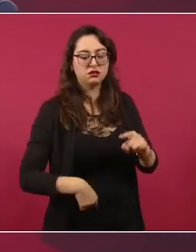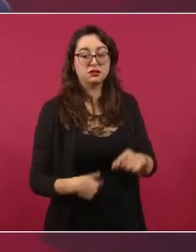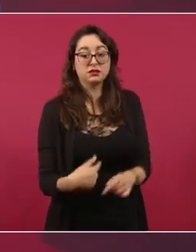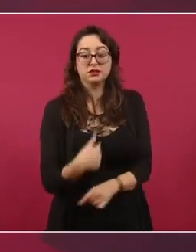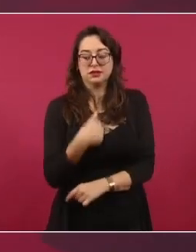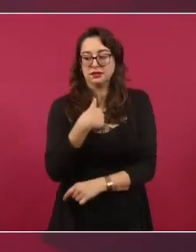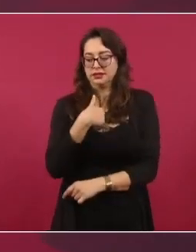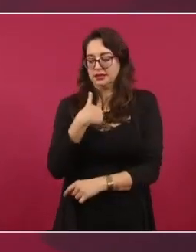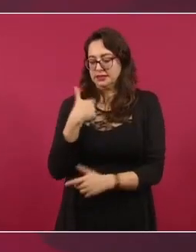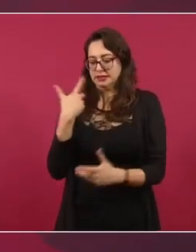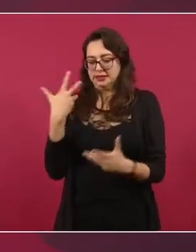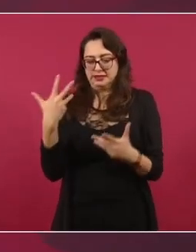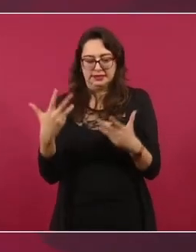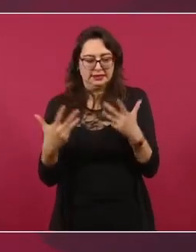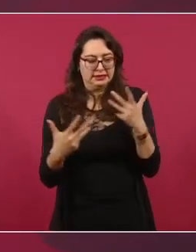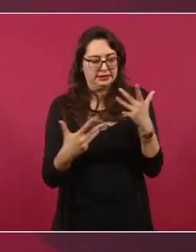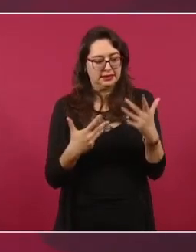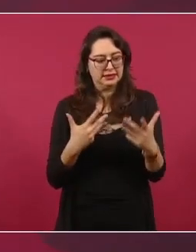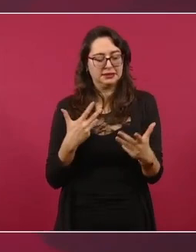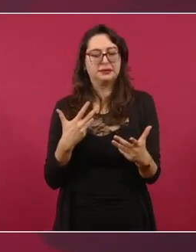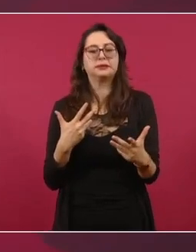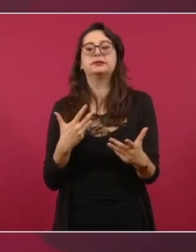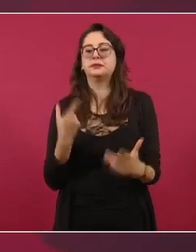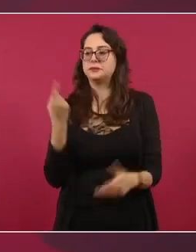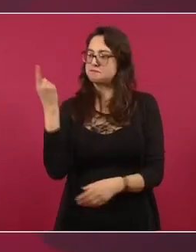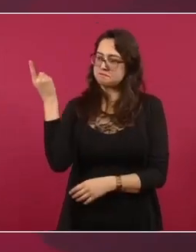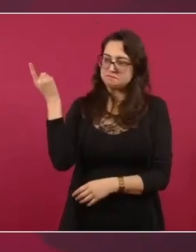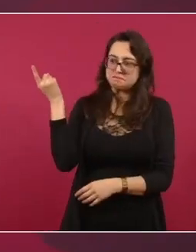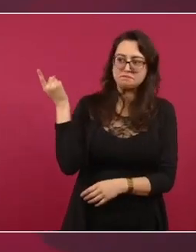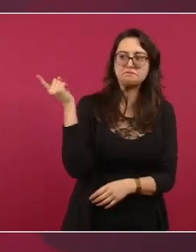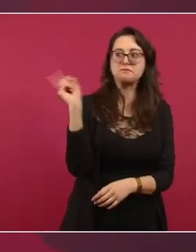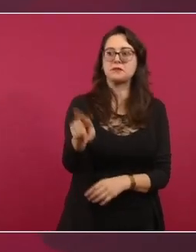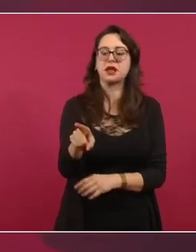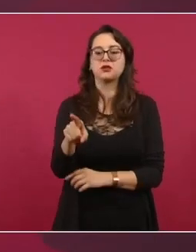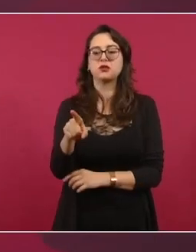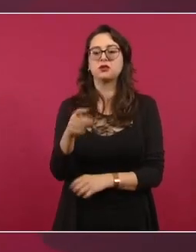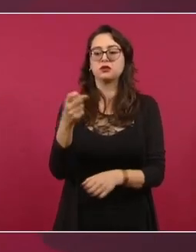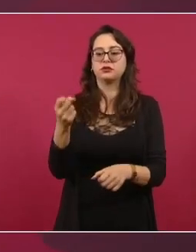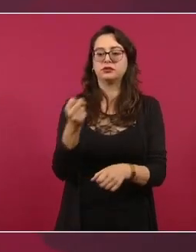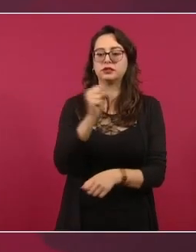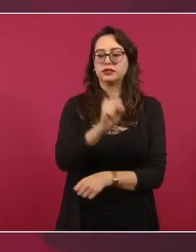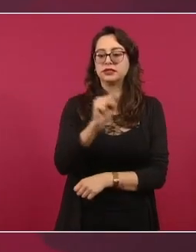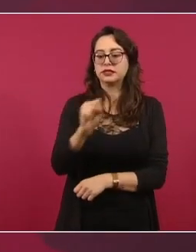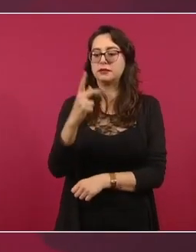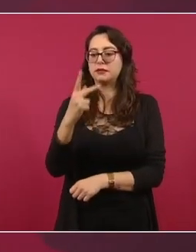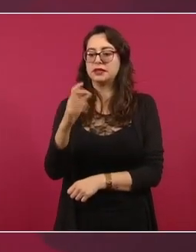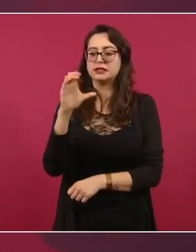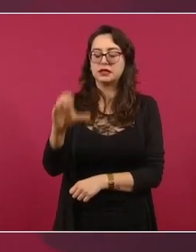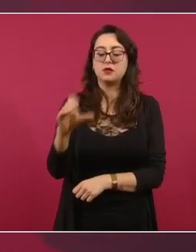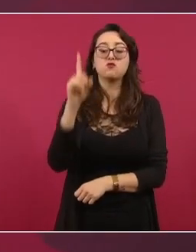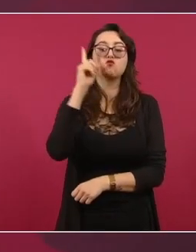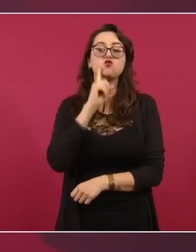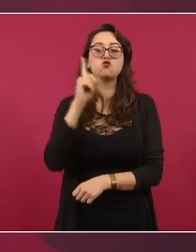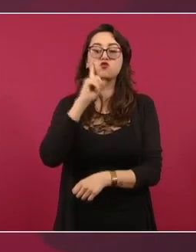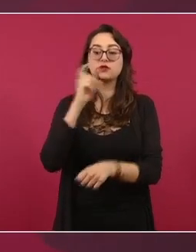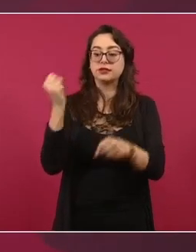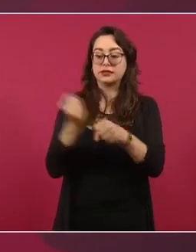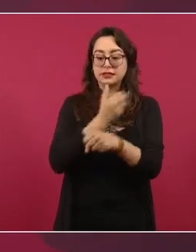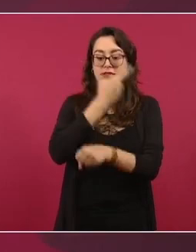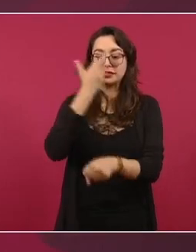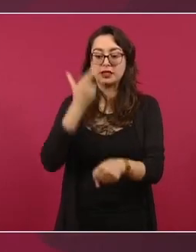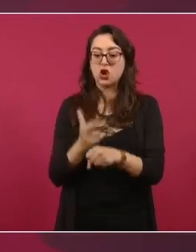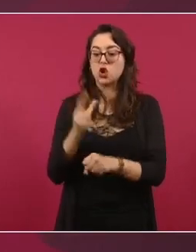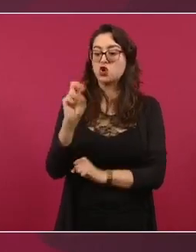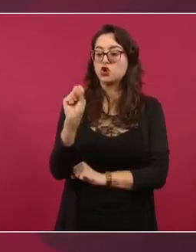y Protección Ciudadana, Rosa Isela, Rodríguez Velázquez, de quien